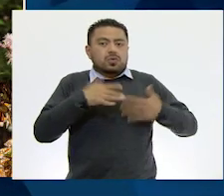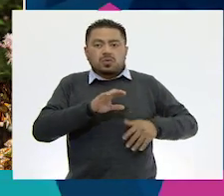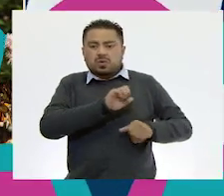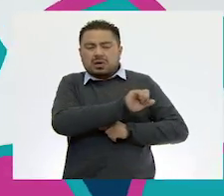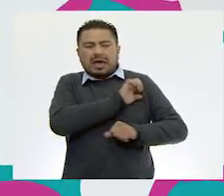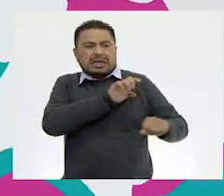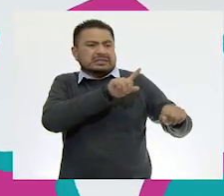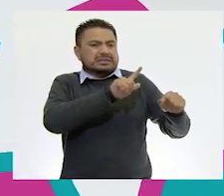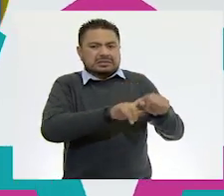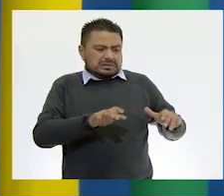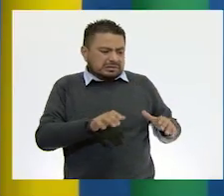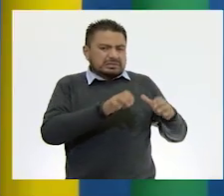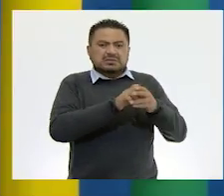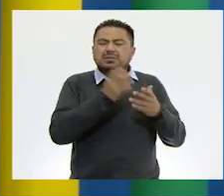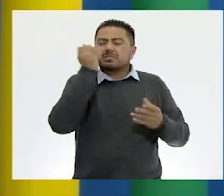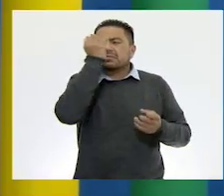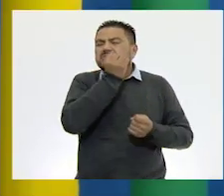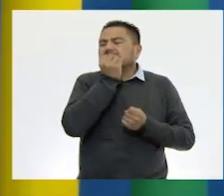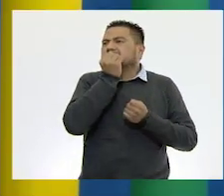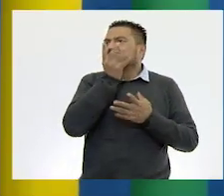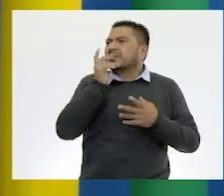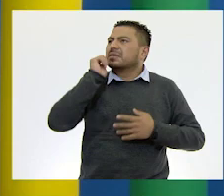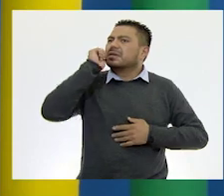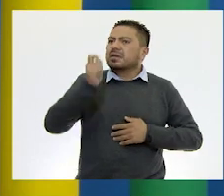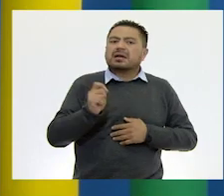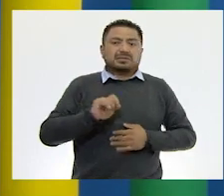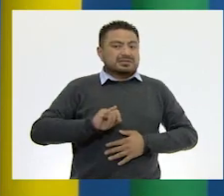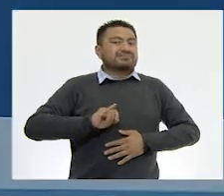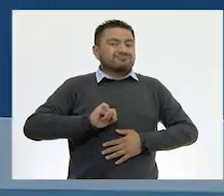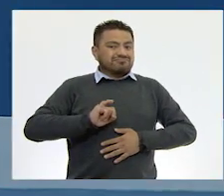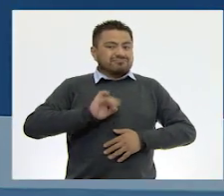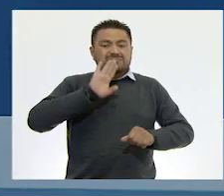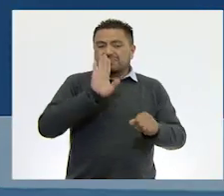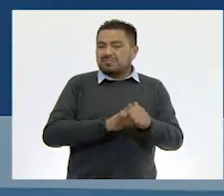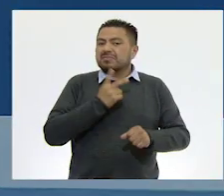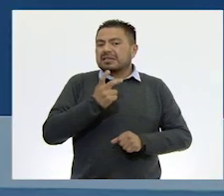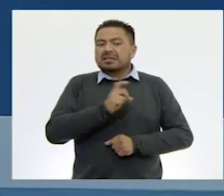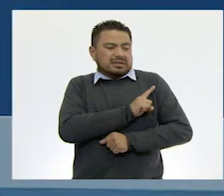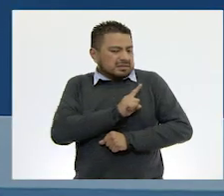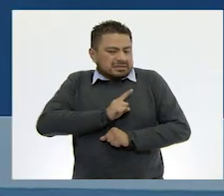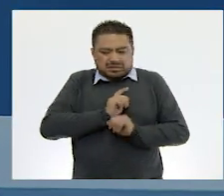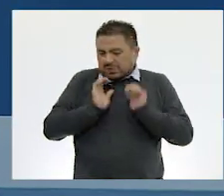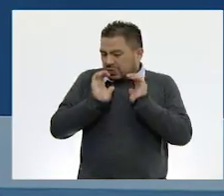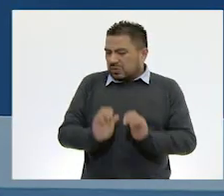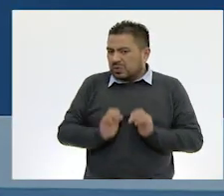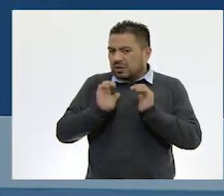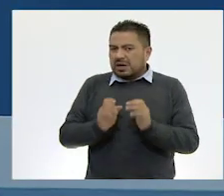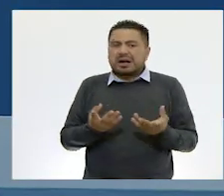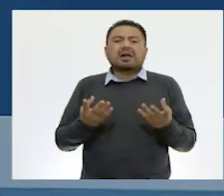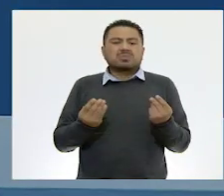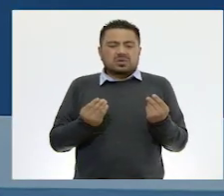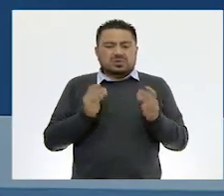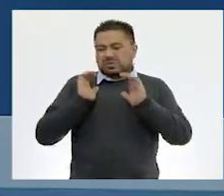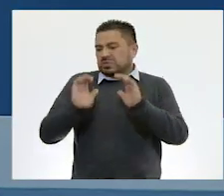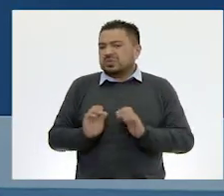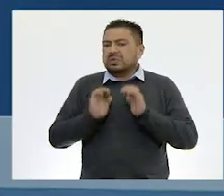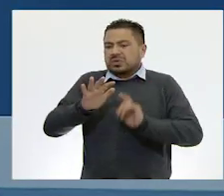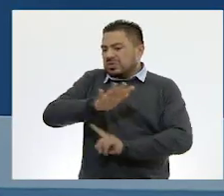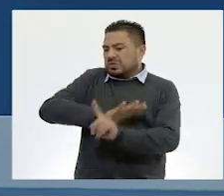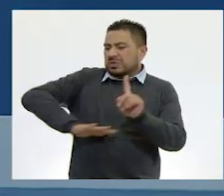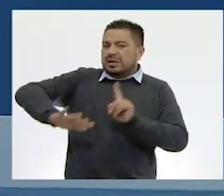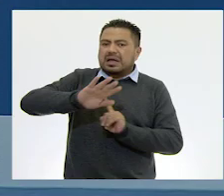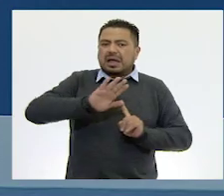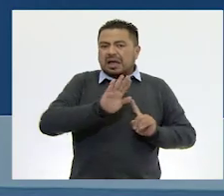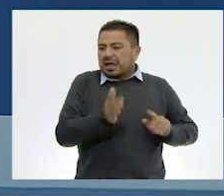endémica y tan bonitas que son. Ay, por eso hay que cuidarlas mucho y cuidar el medio donde